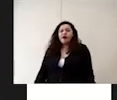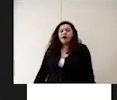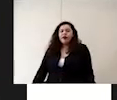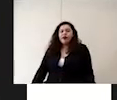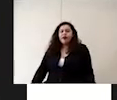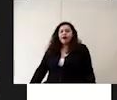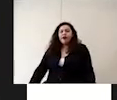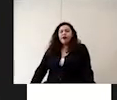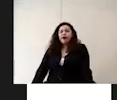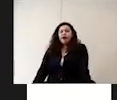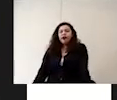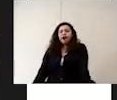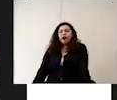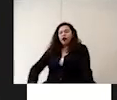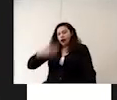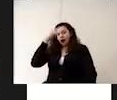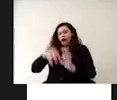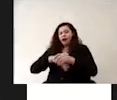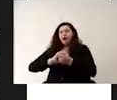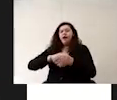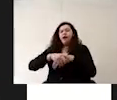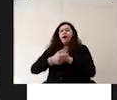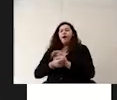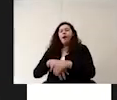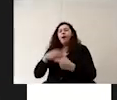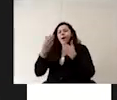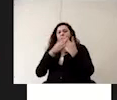en cuanto a lavado y o desinfección de manos